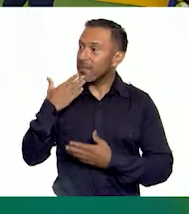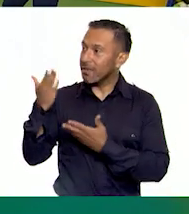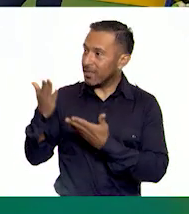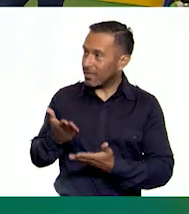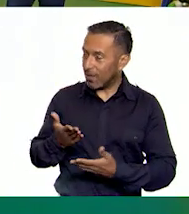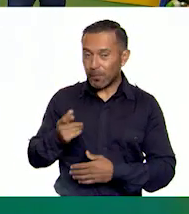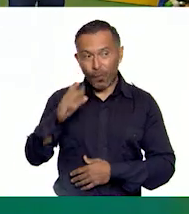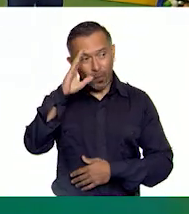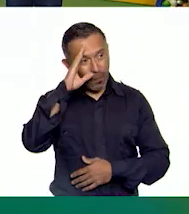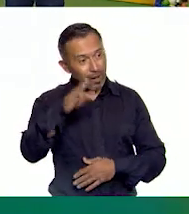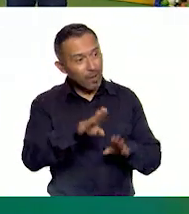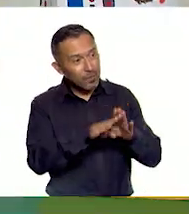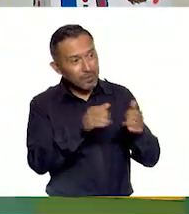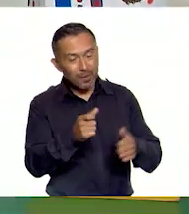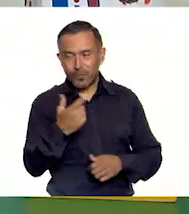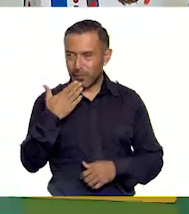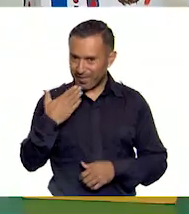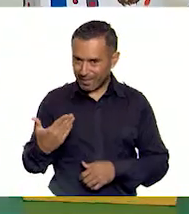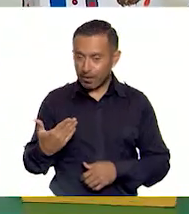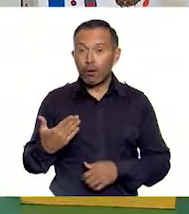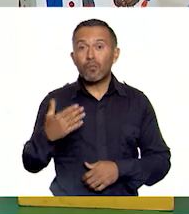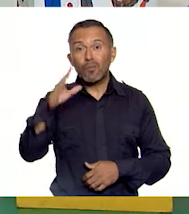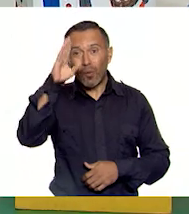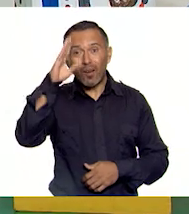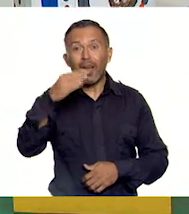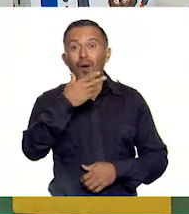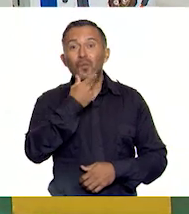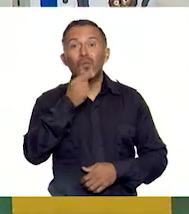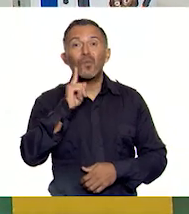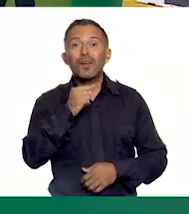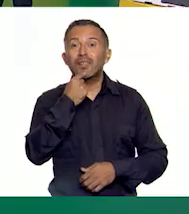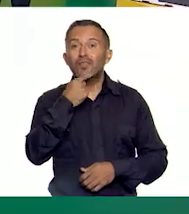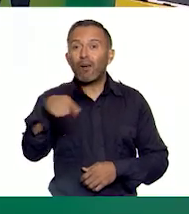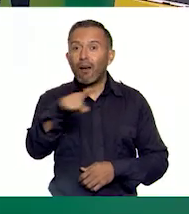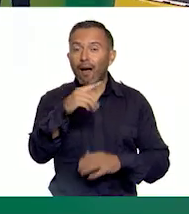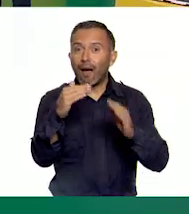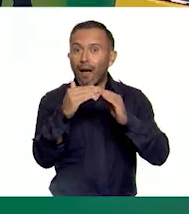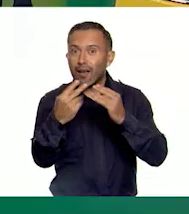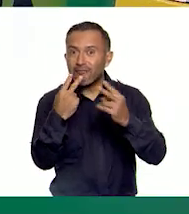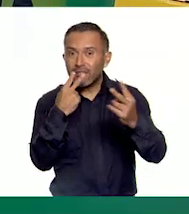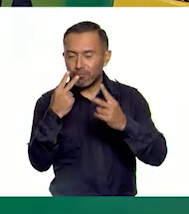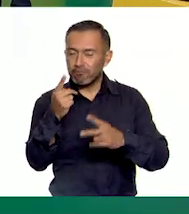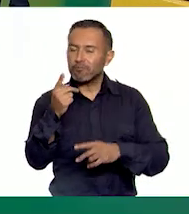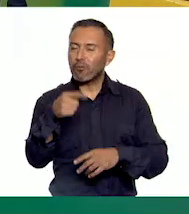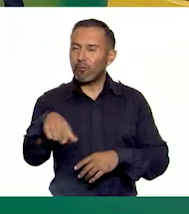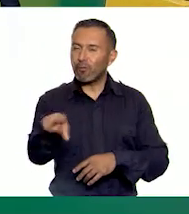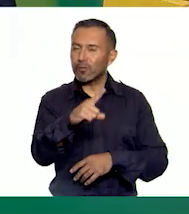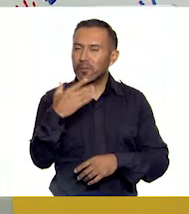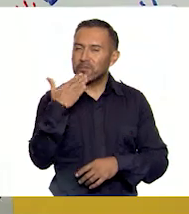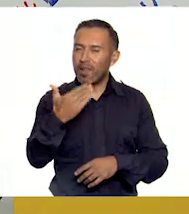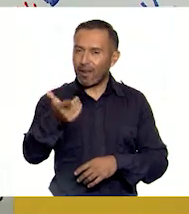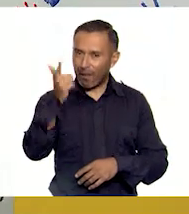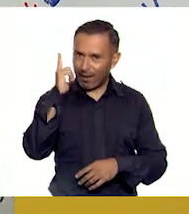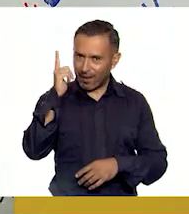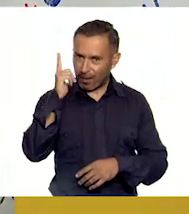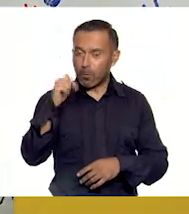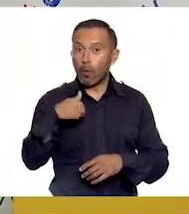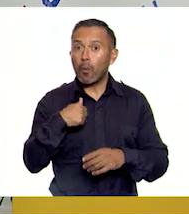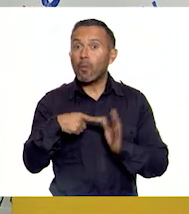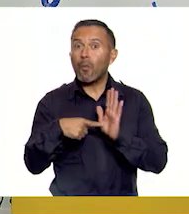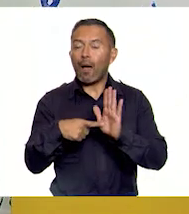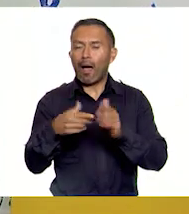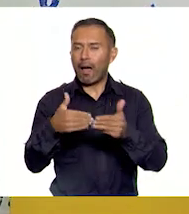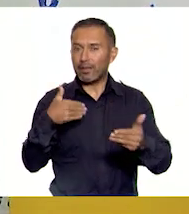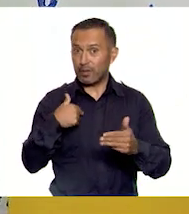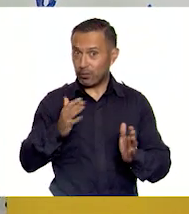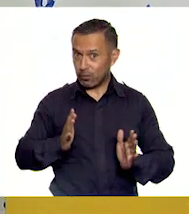bien. Hola a todos los niños y niñas que nos miran desde casa, espero que se encuentren genial. Antes de mencionarles que el día de hoy les tengo una sorpresa, vamos a hacer